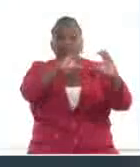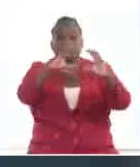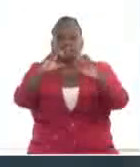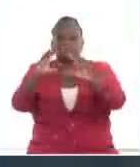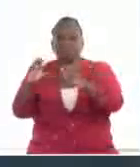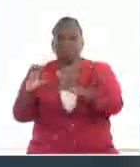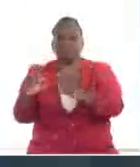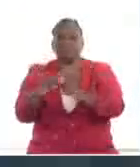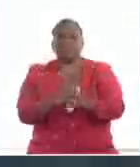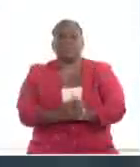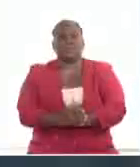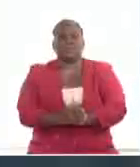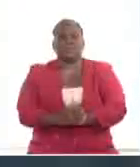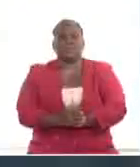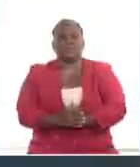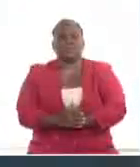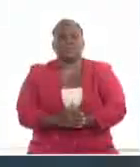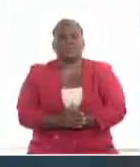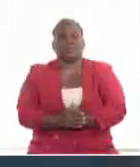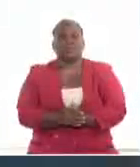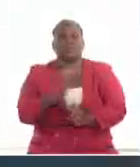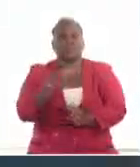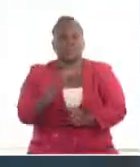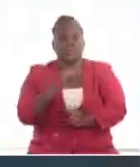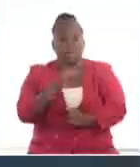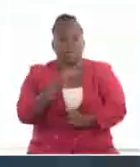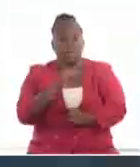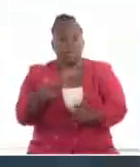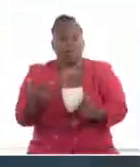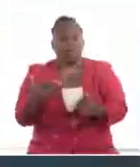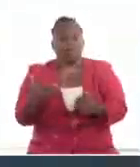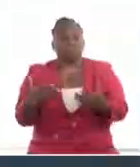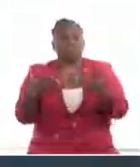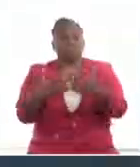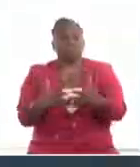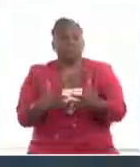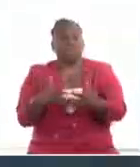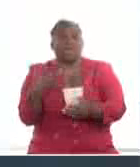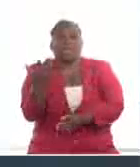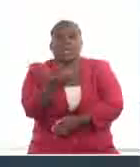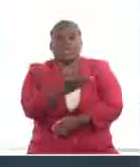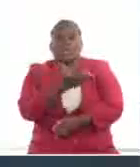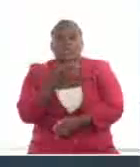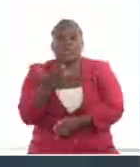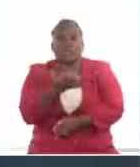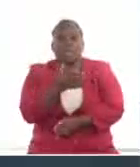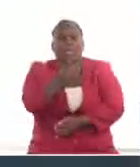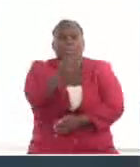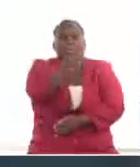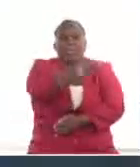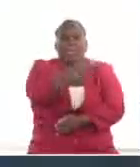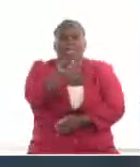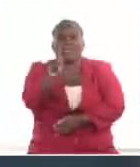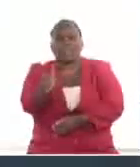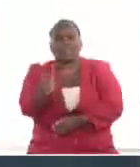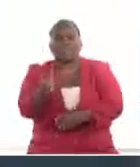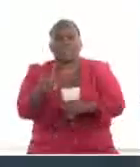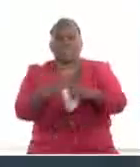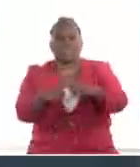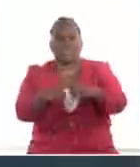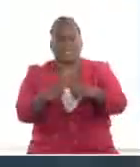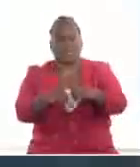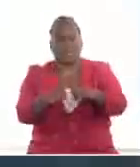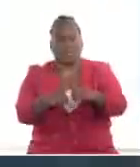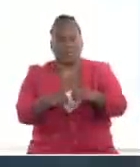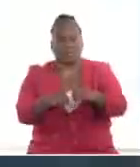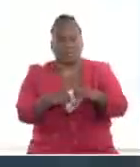sobre el territorio nacional, están relacionados a fuertes corrientes, fuertes vientos a 10, 12 kilómetros de altura, pero es una nubosidad que